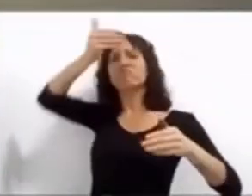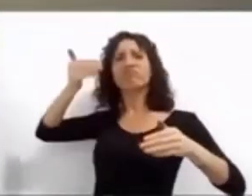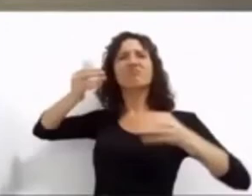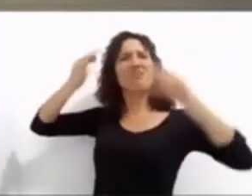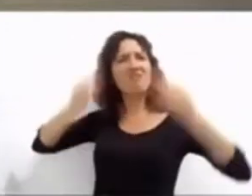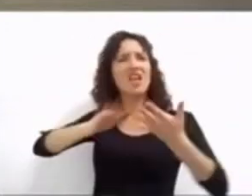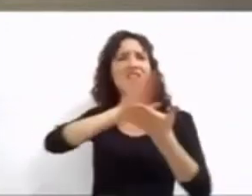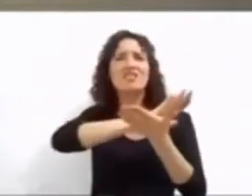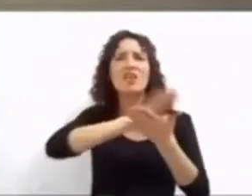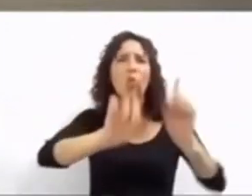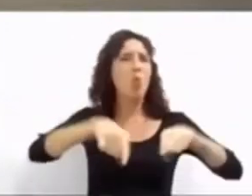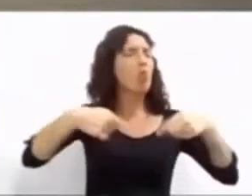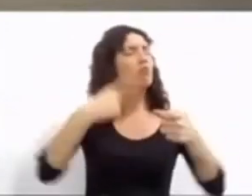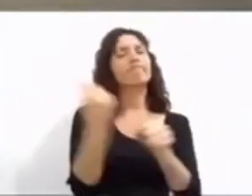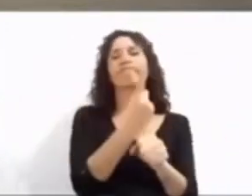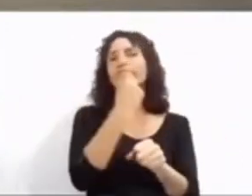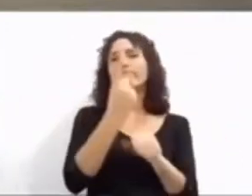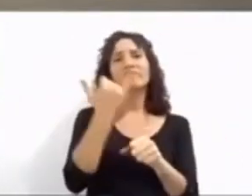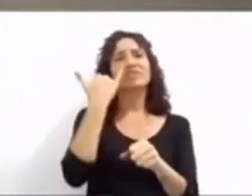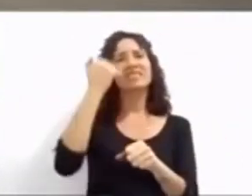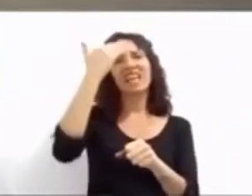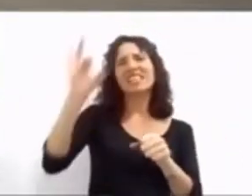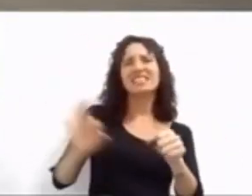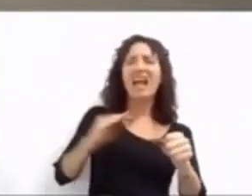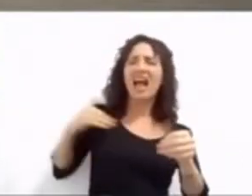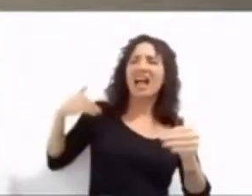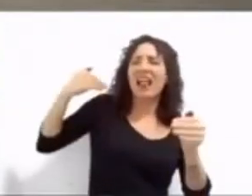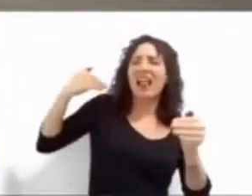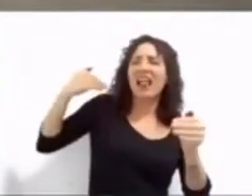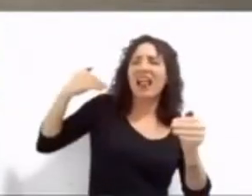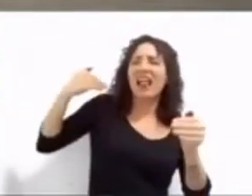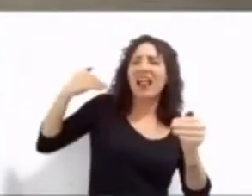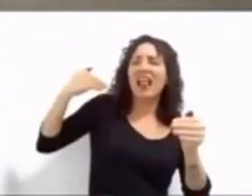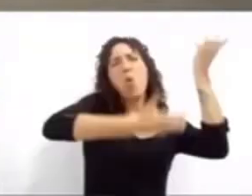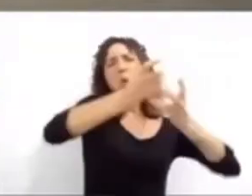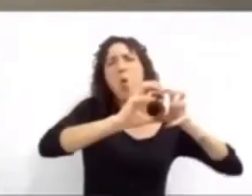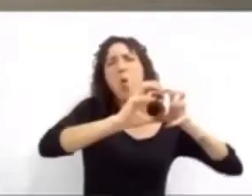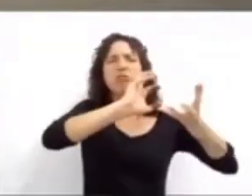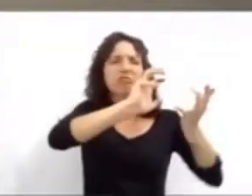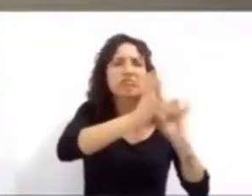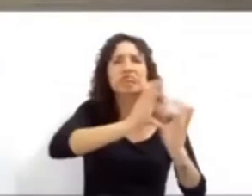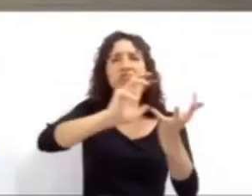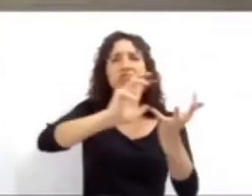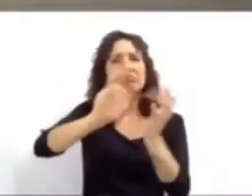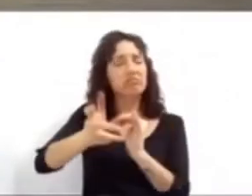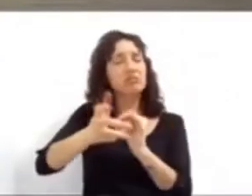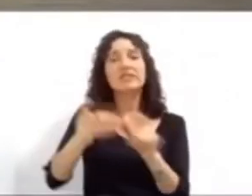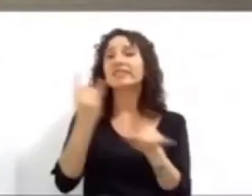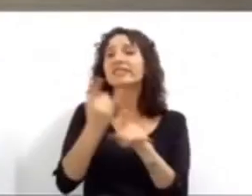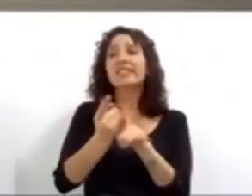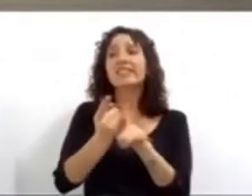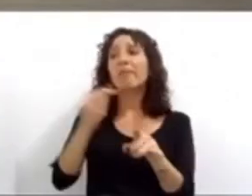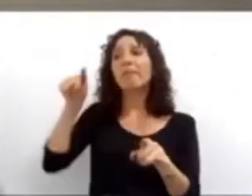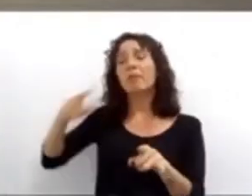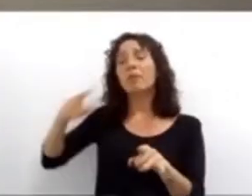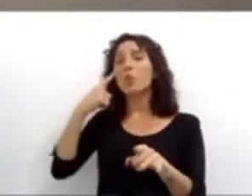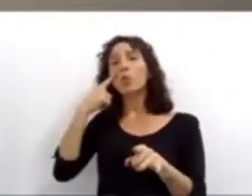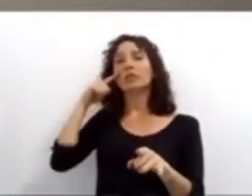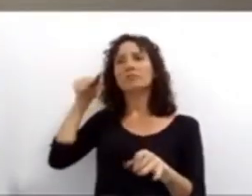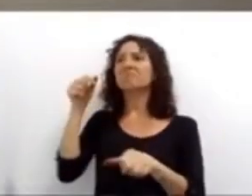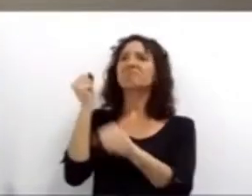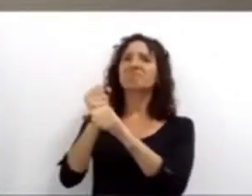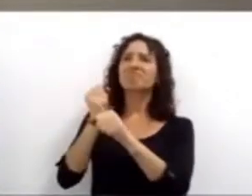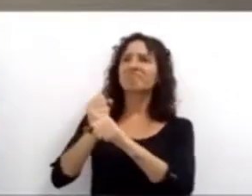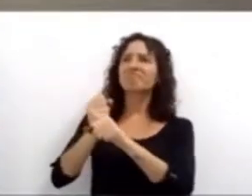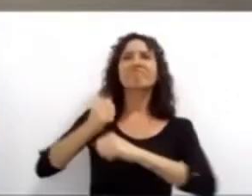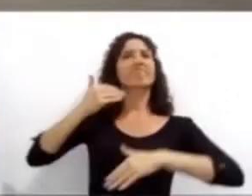más de 15 años y no podemos seguir tolerándolo desde el día 1 hicimos todo lo que estuvo a nuestro alcance en relación a